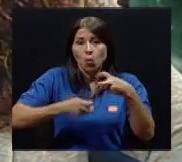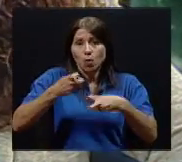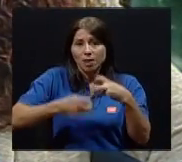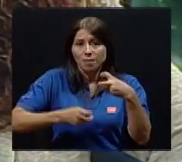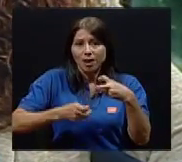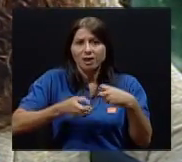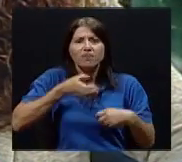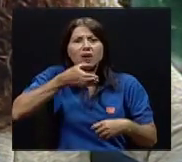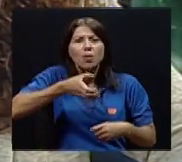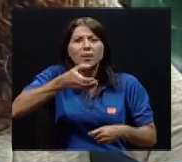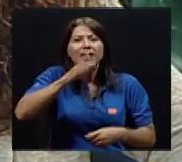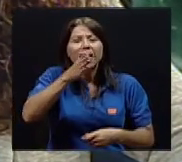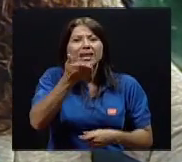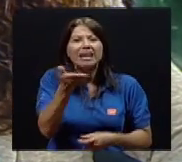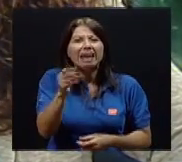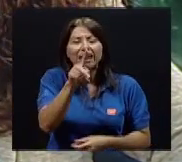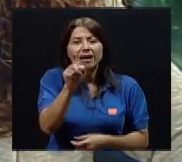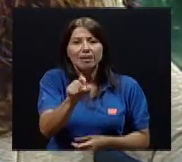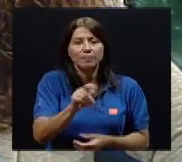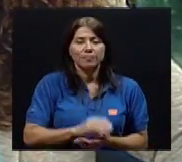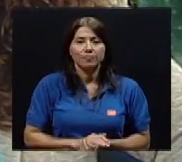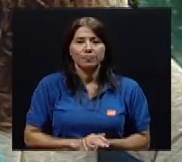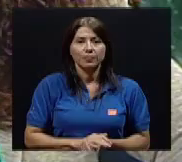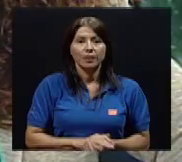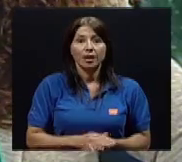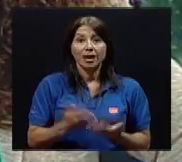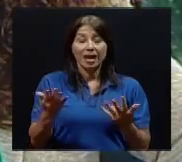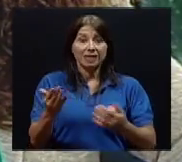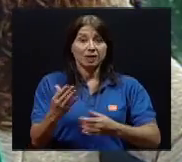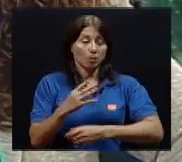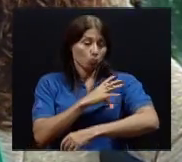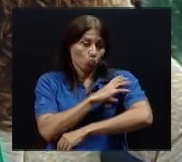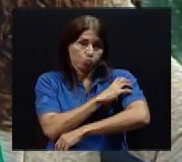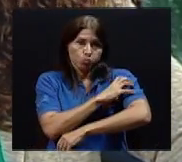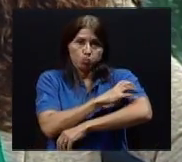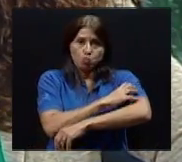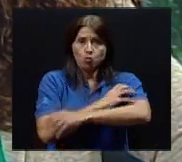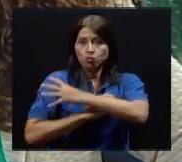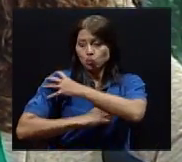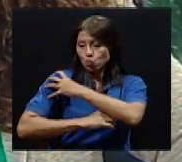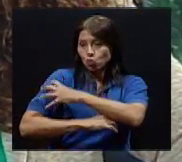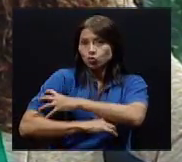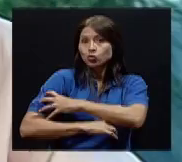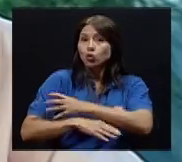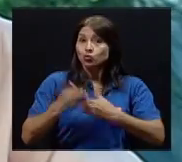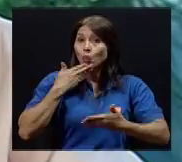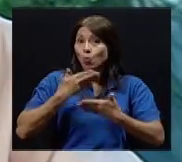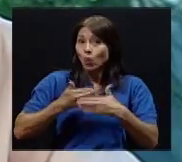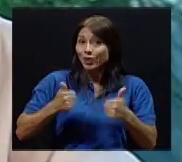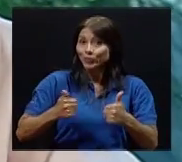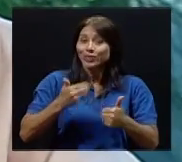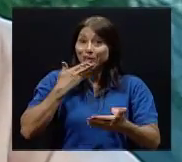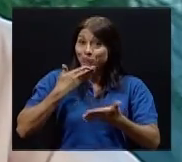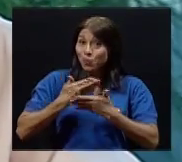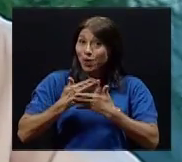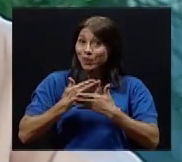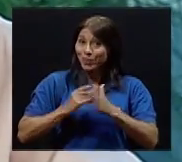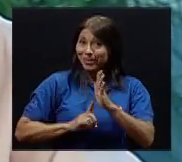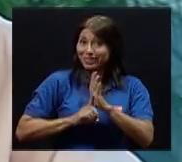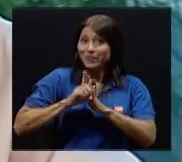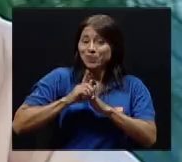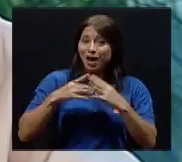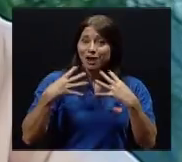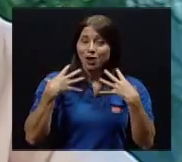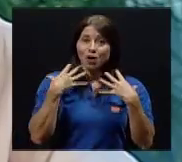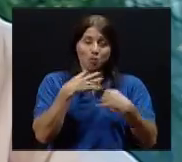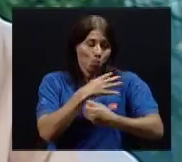podrían entrar en algún problema. ¿Qué recomendarles a ellos y a ellas? Es que los músculos son buenos, es